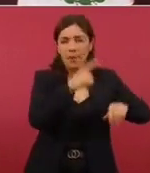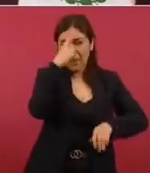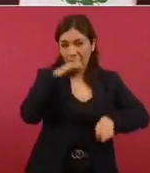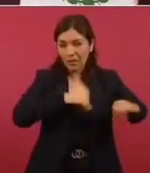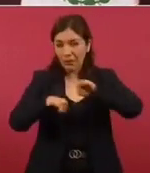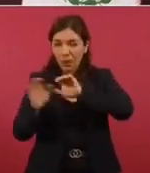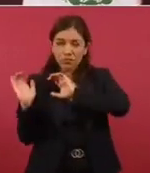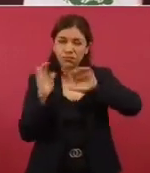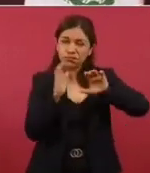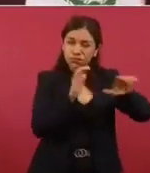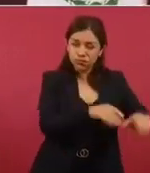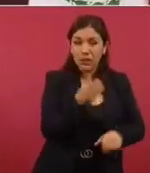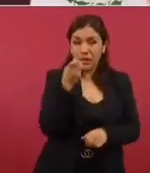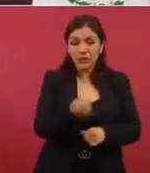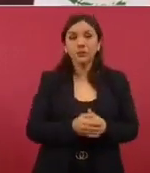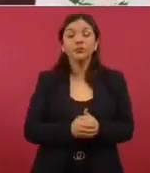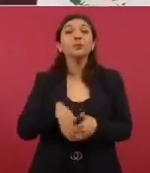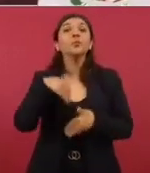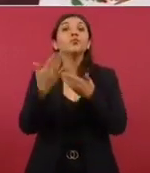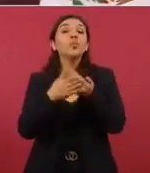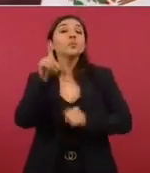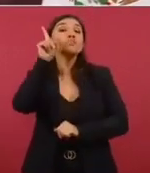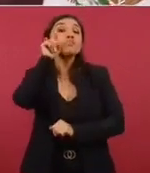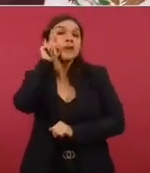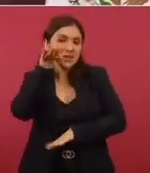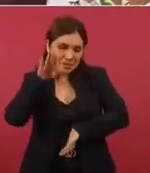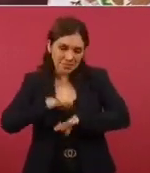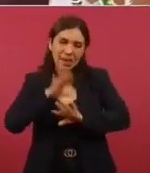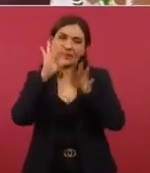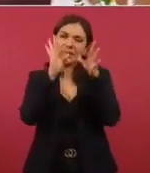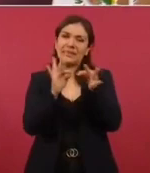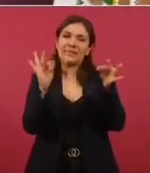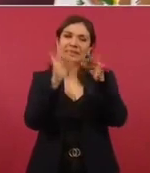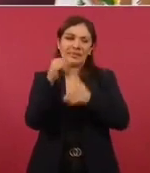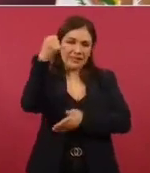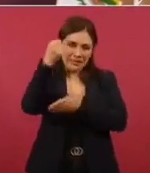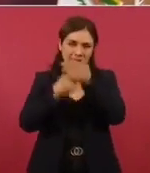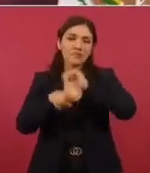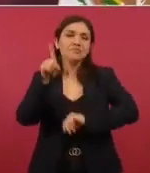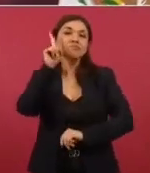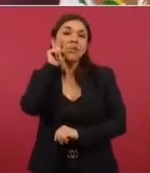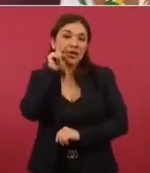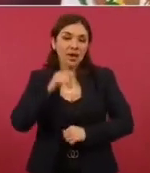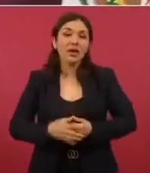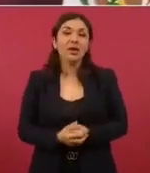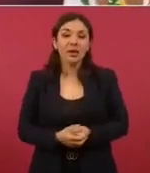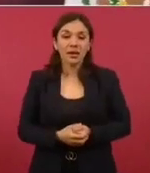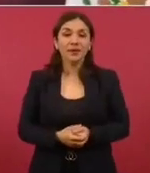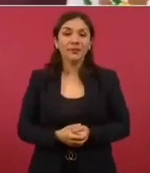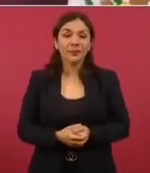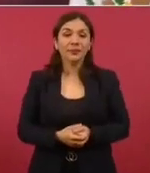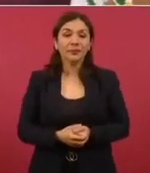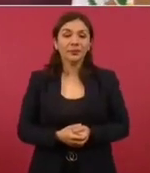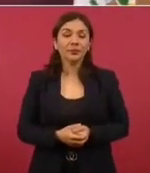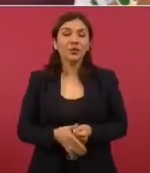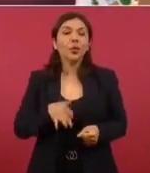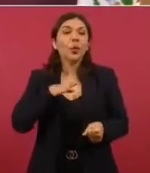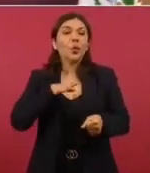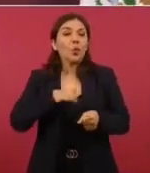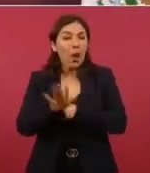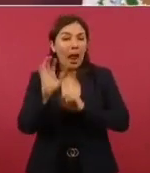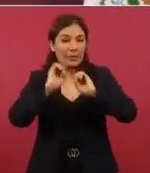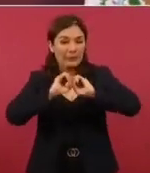Mañana se va a informar en lo específico.